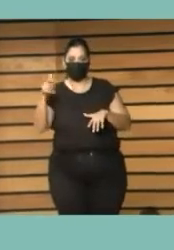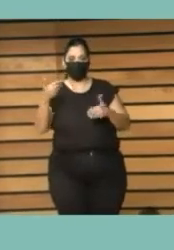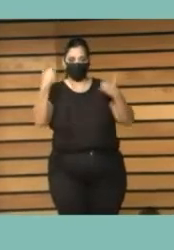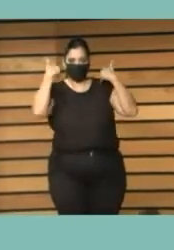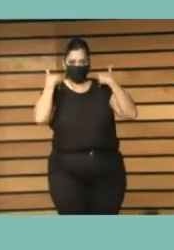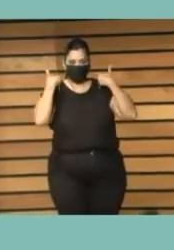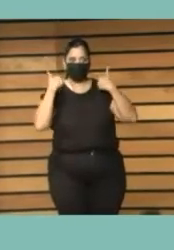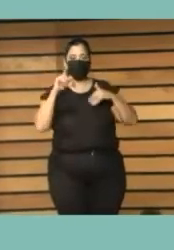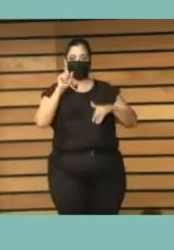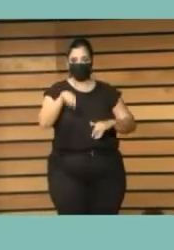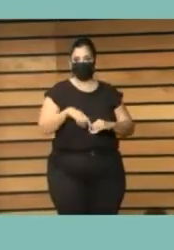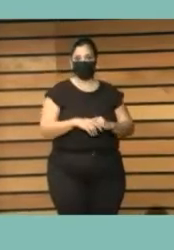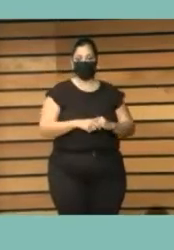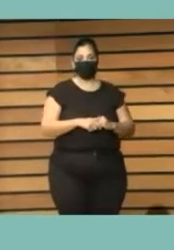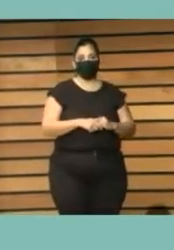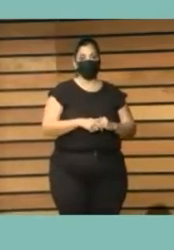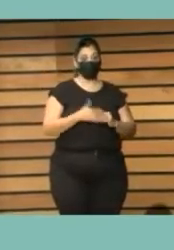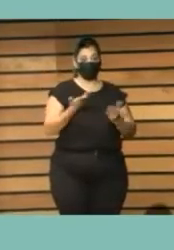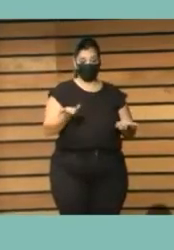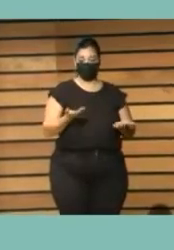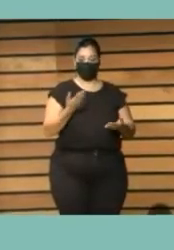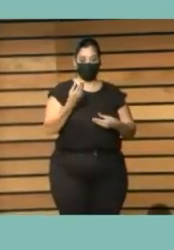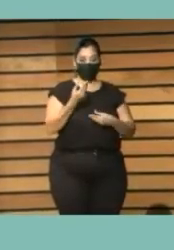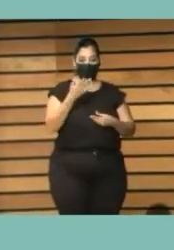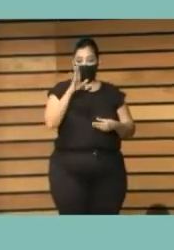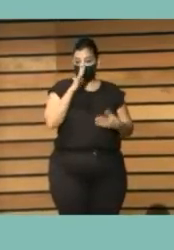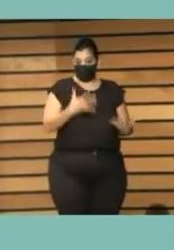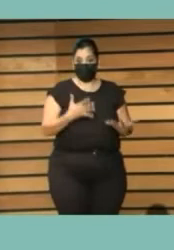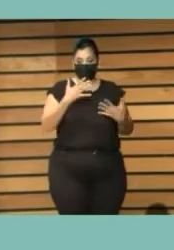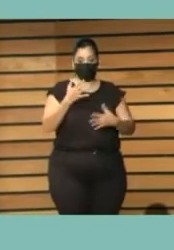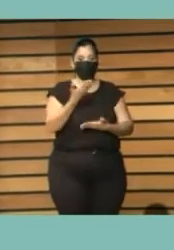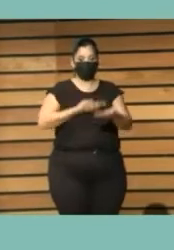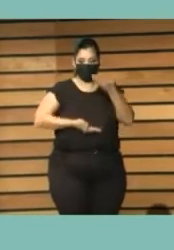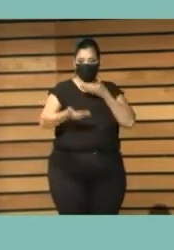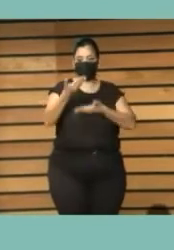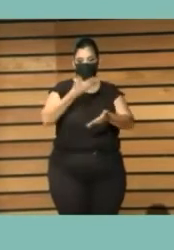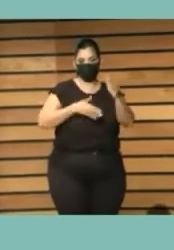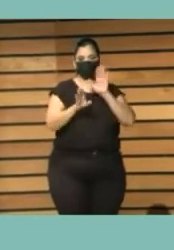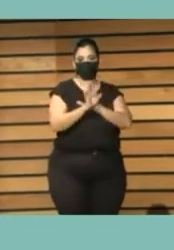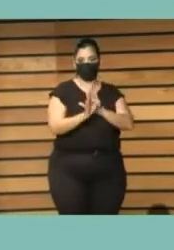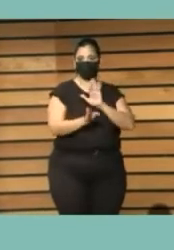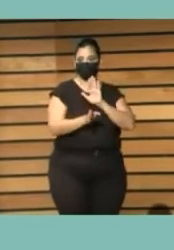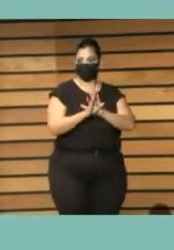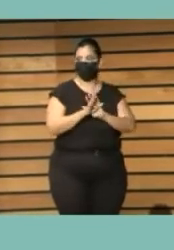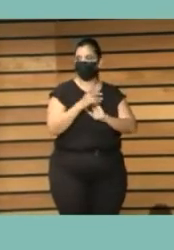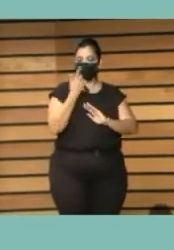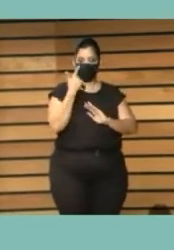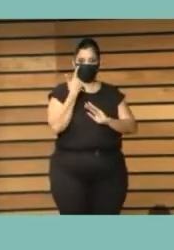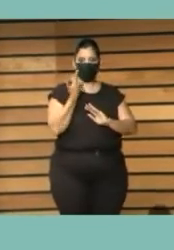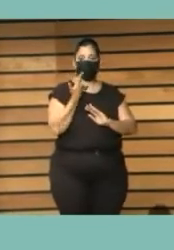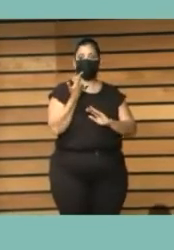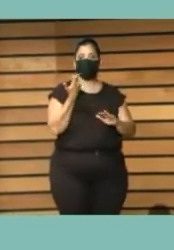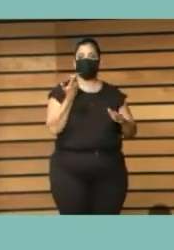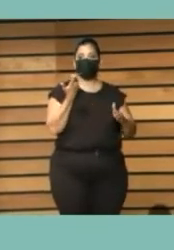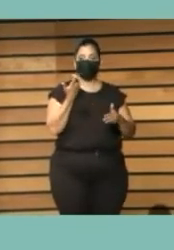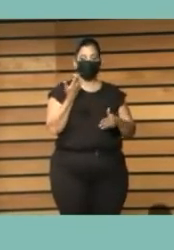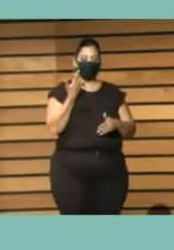de hecho mantenemos una colaboración permanente con este colectivo profesional a través de unos